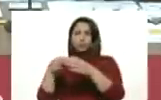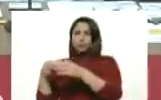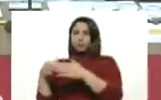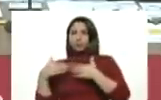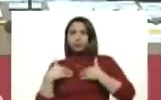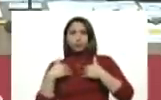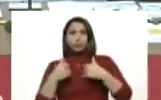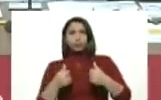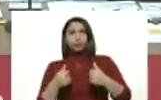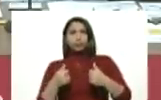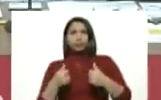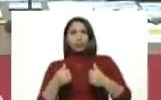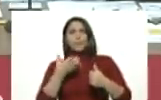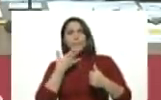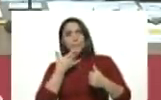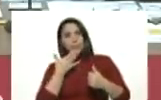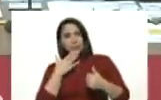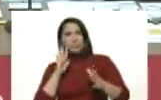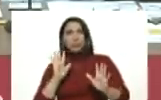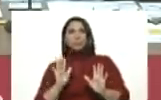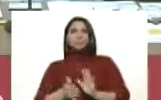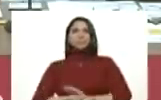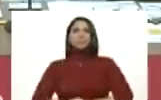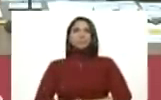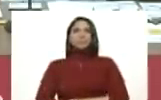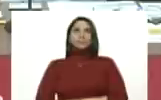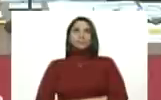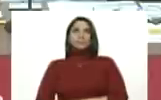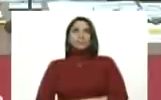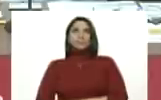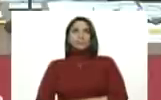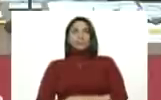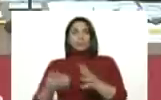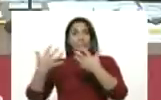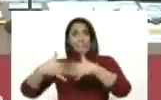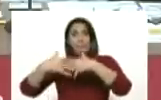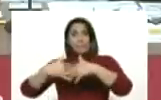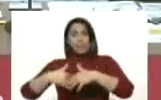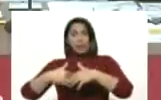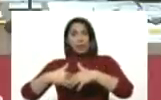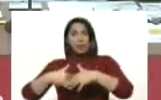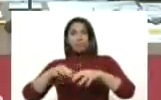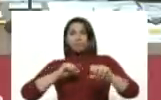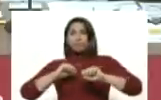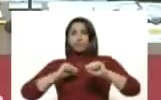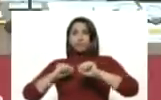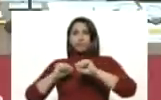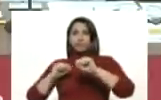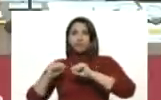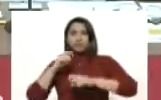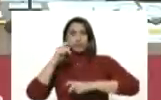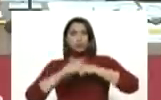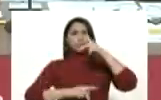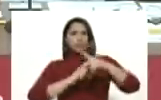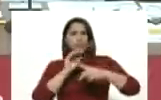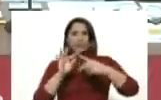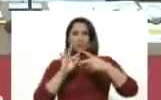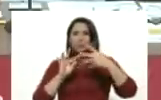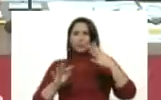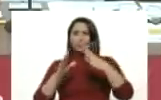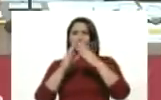Y les pongo un ejemplo. El aparato industrial de los motores productivos está funcionando todo.